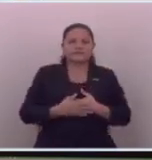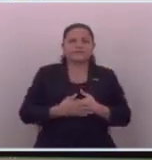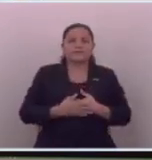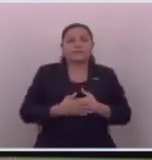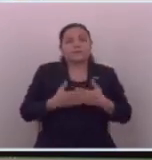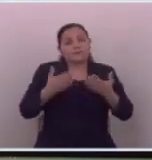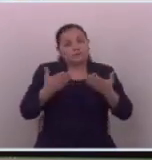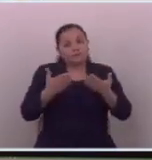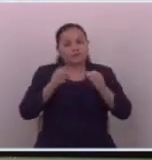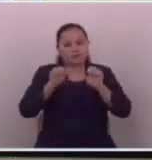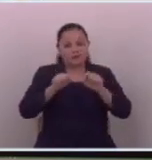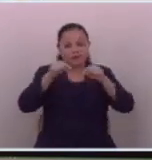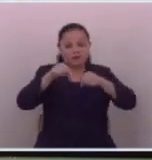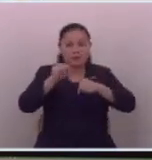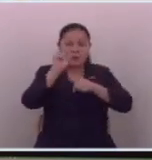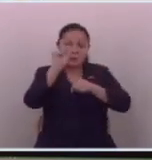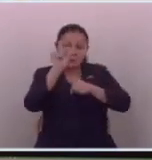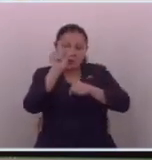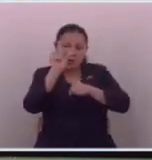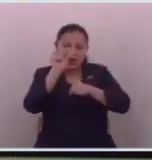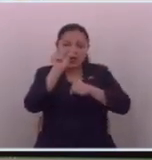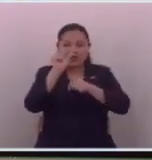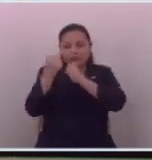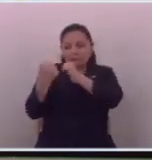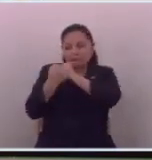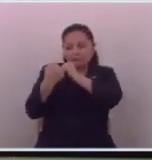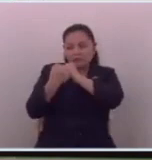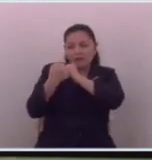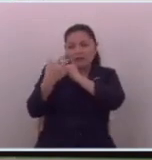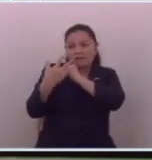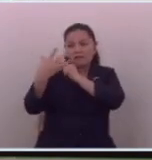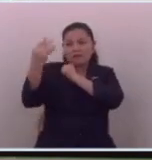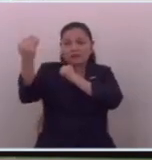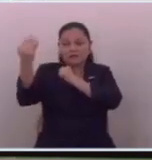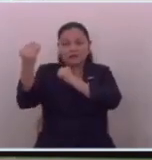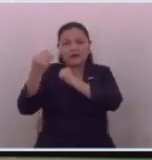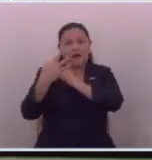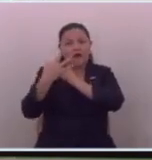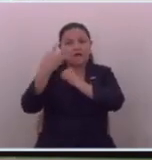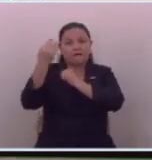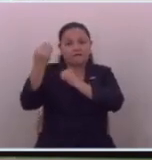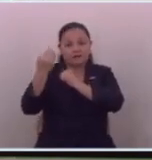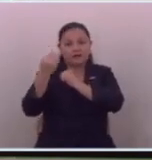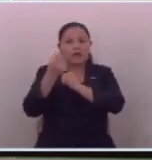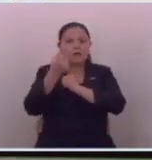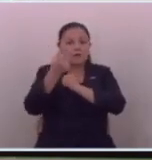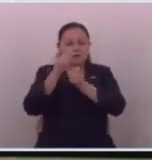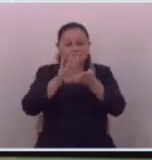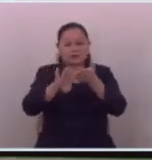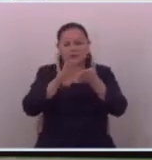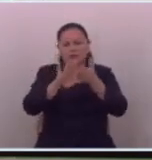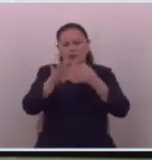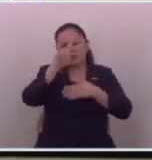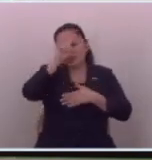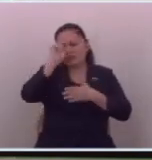y consiguieron un huesito allá afuera y allá están ellos están por un salario